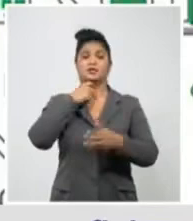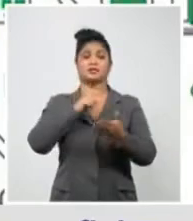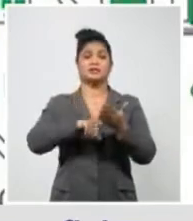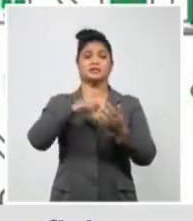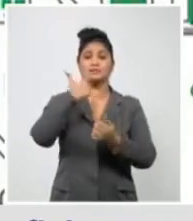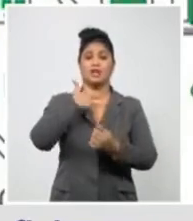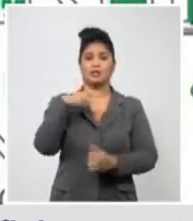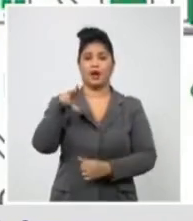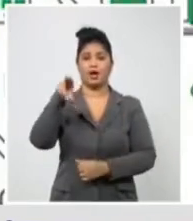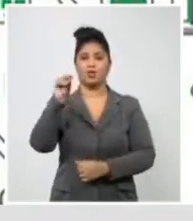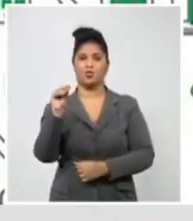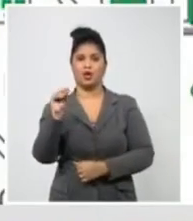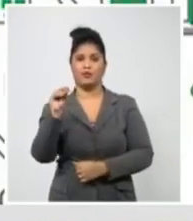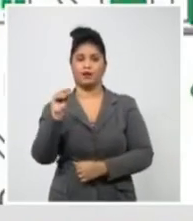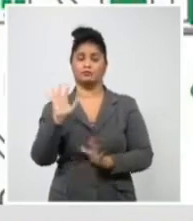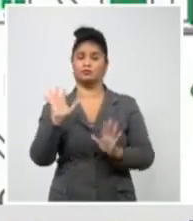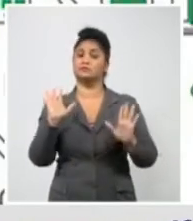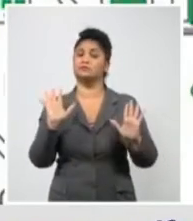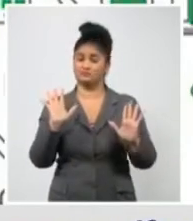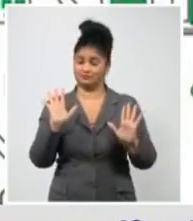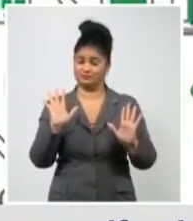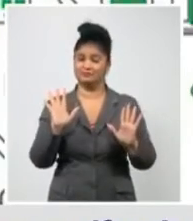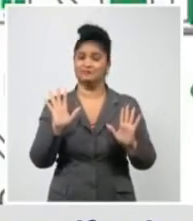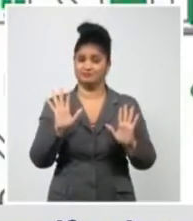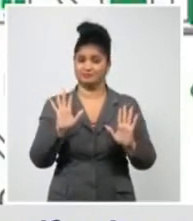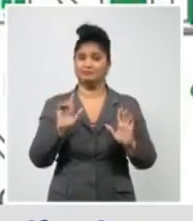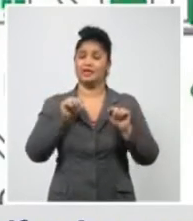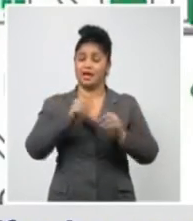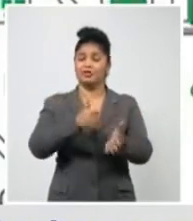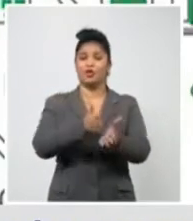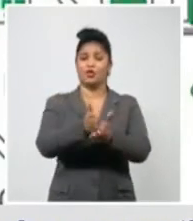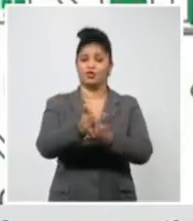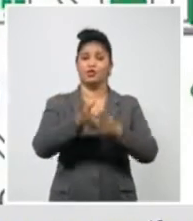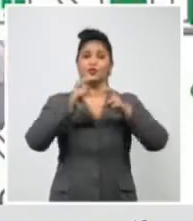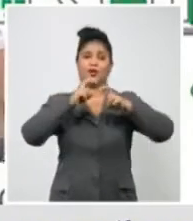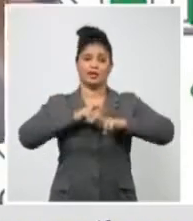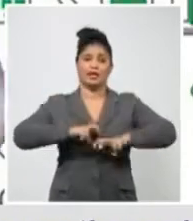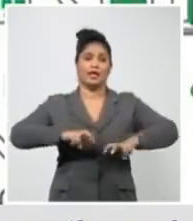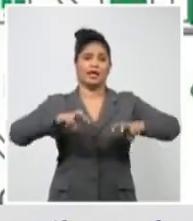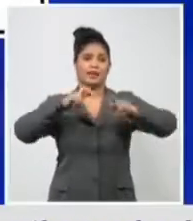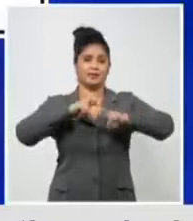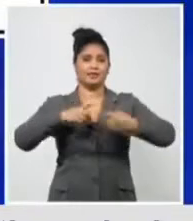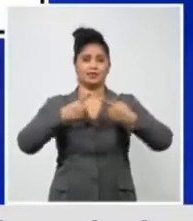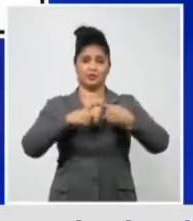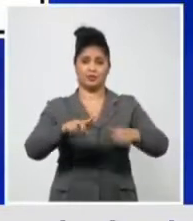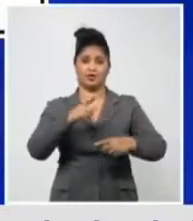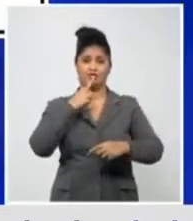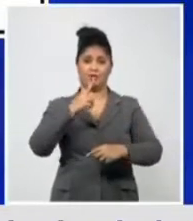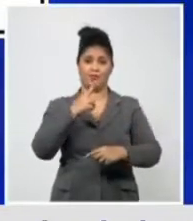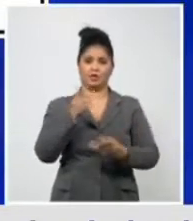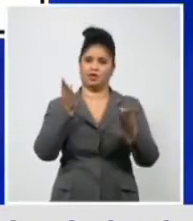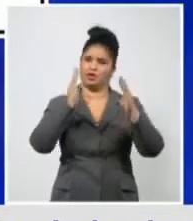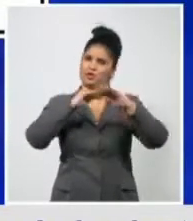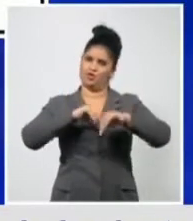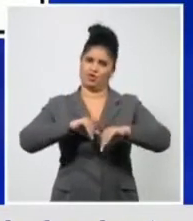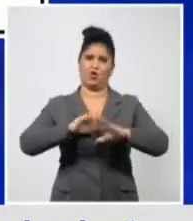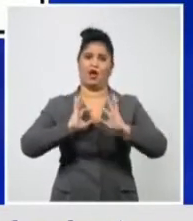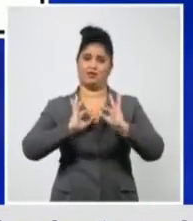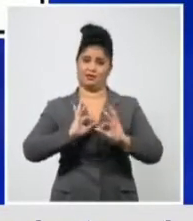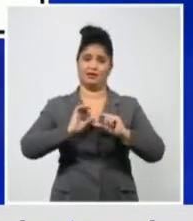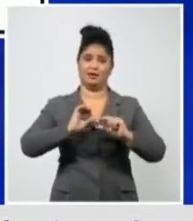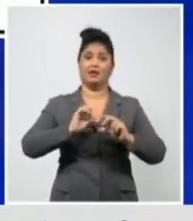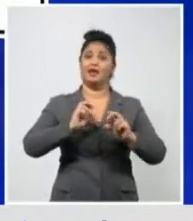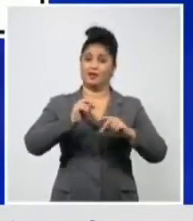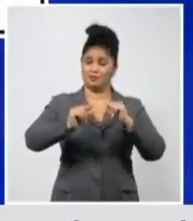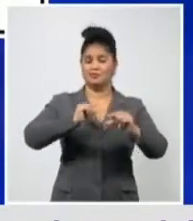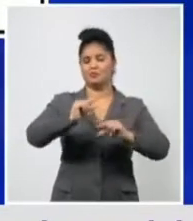predomina, pero puede predominar sobre las que han estado circulando durante el año pasado. Y en este